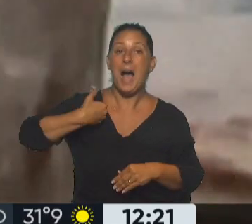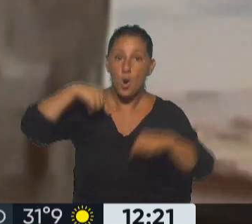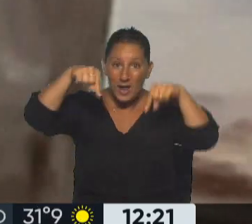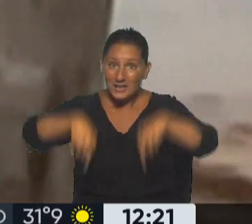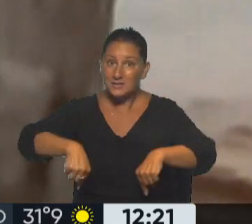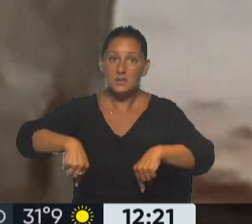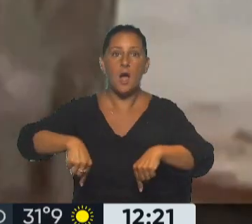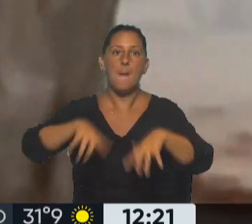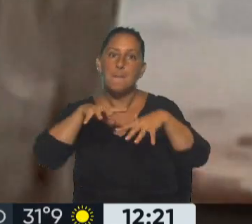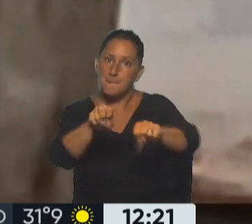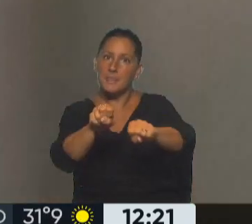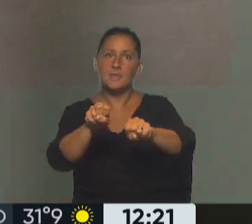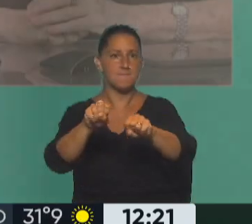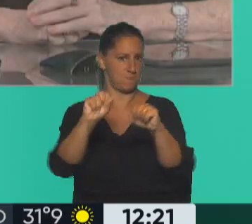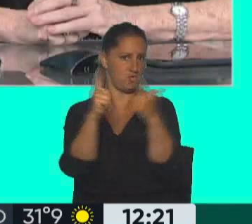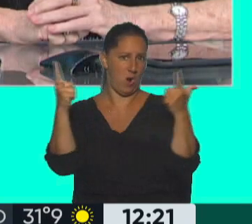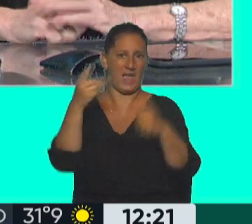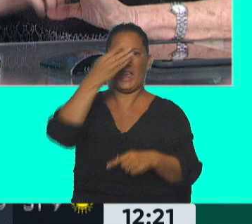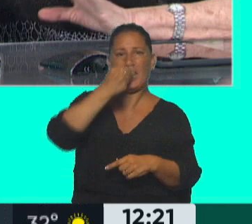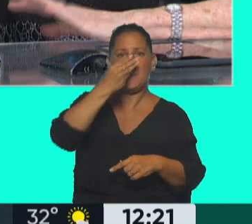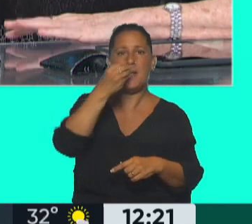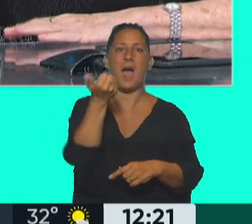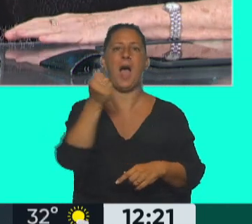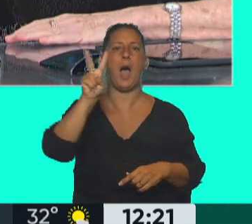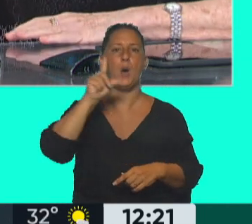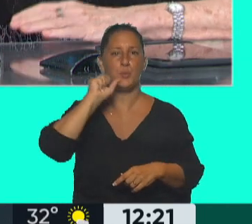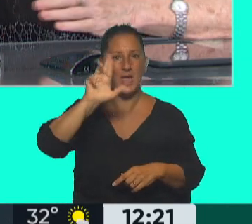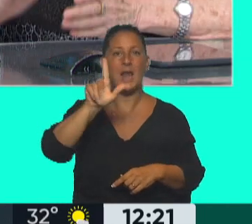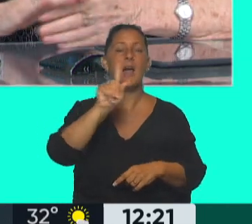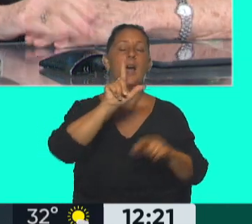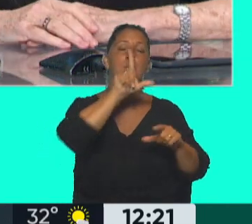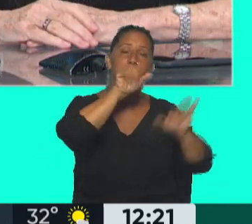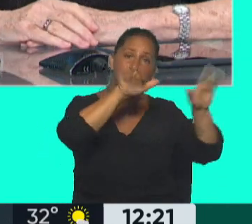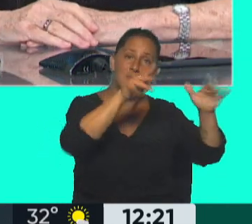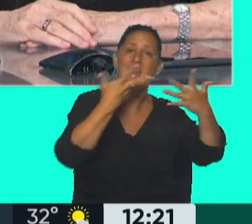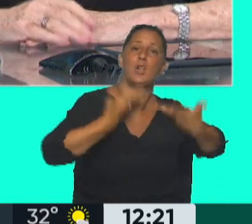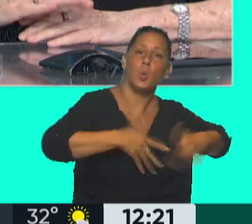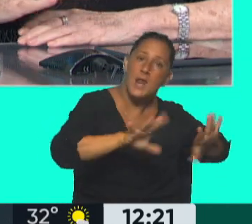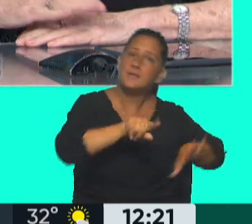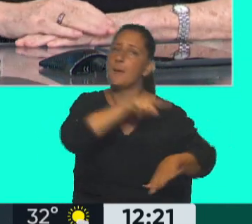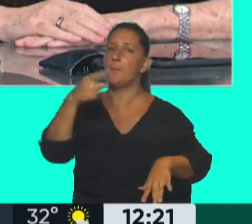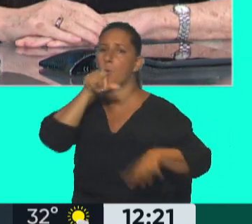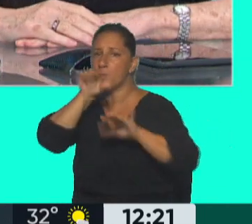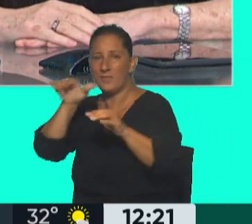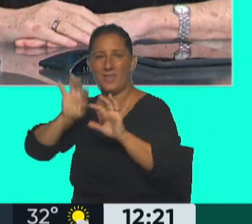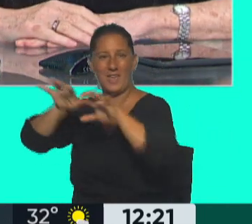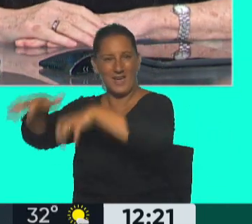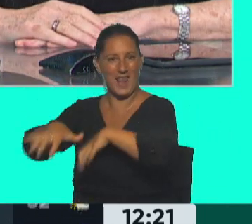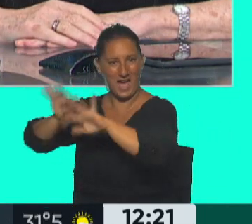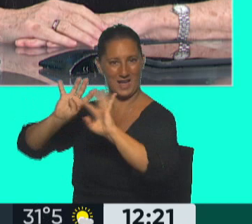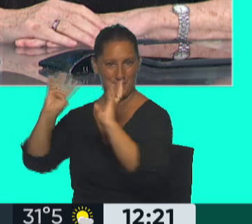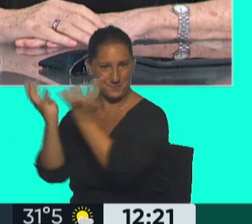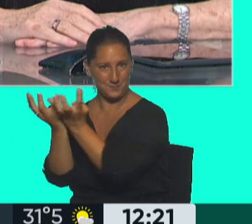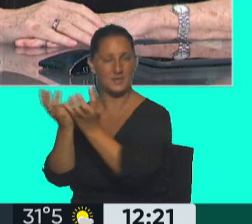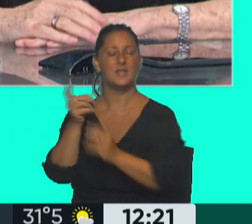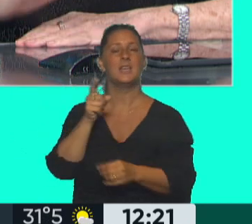o no se detectó ningún caso de gripe aviar, ni en aves silvestres, ni en aves de corral. Los casos en humanos